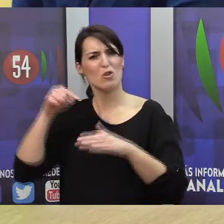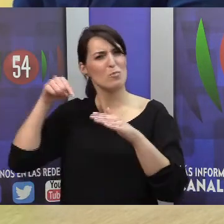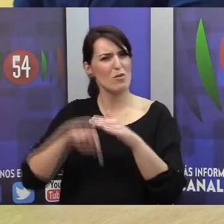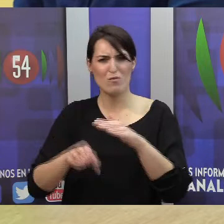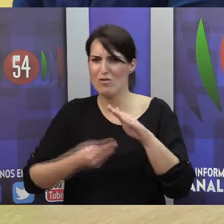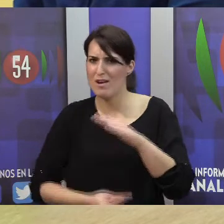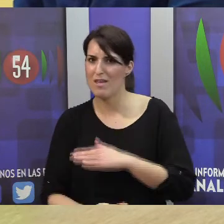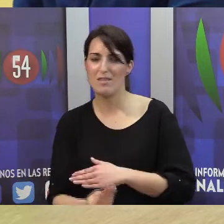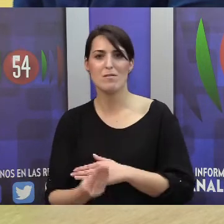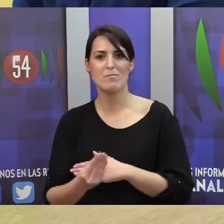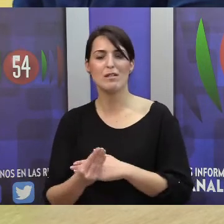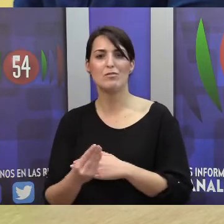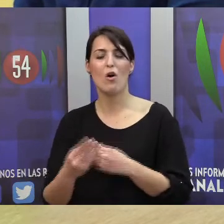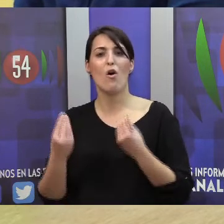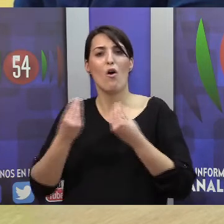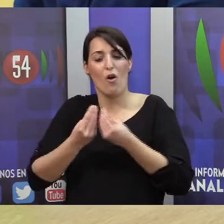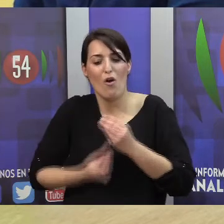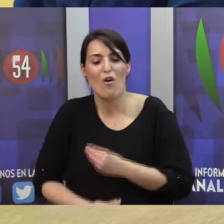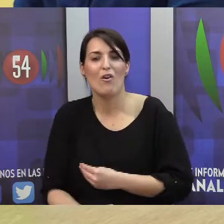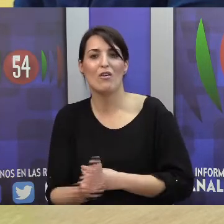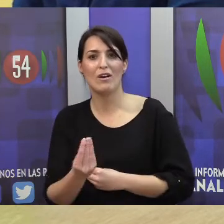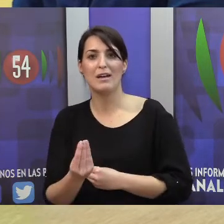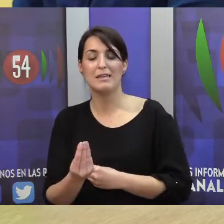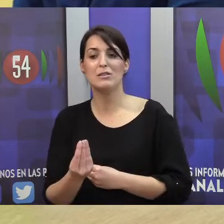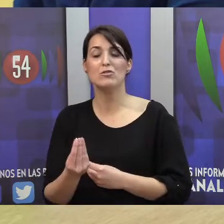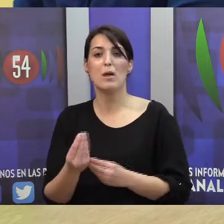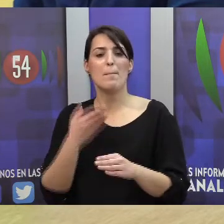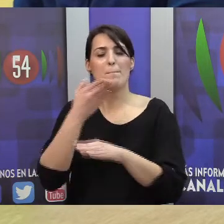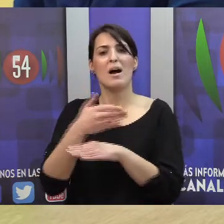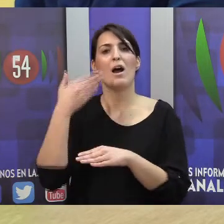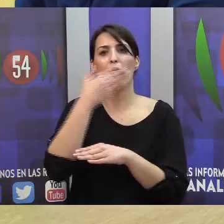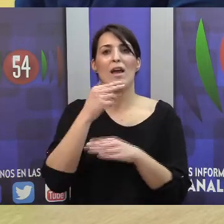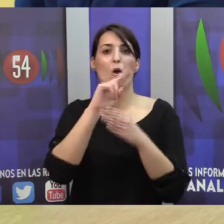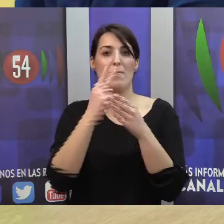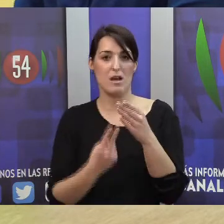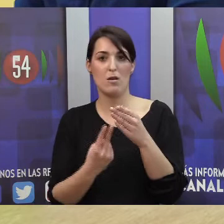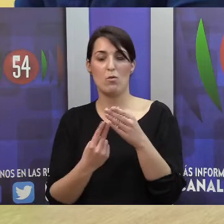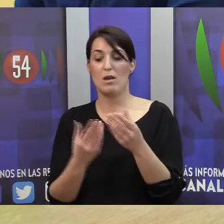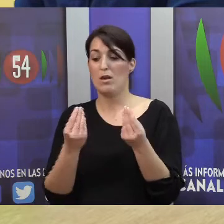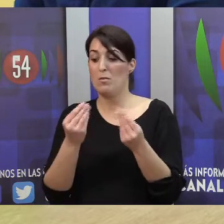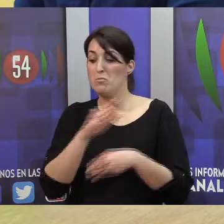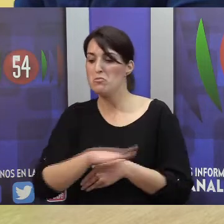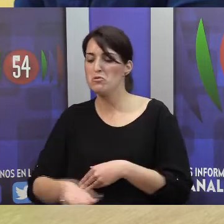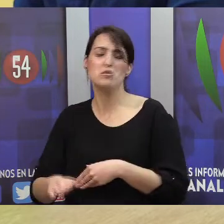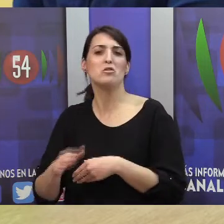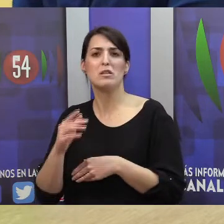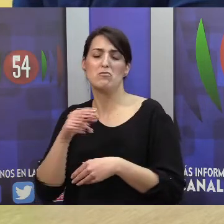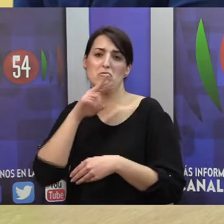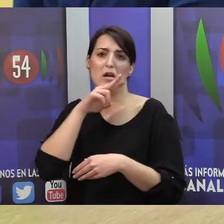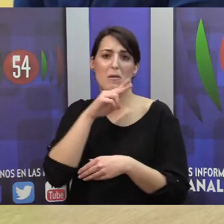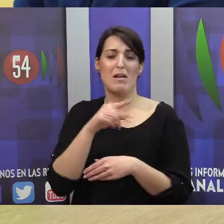de nacimiento, congénitos, y que, bueno, tenemos varios casos de niños que hablan inglés, francés y español perfectamente, o sea, que